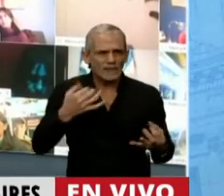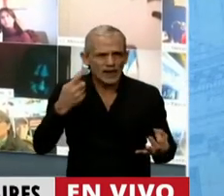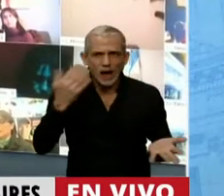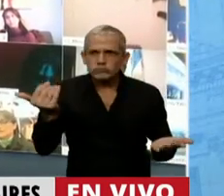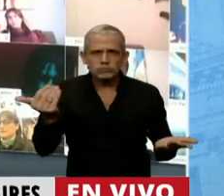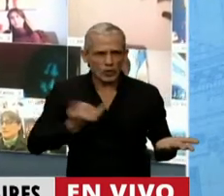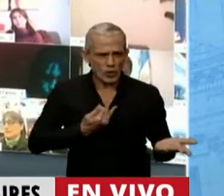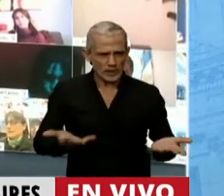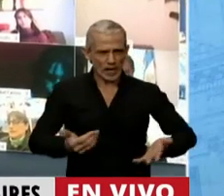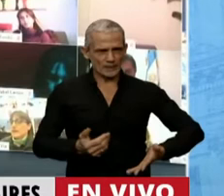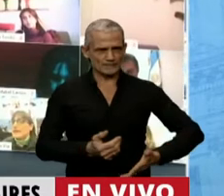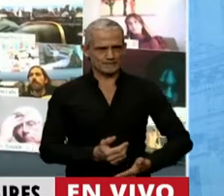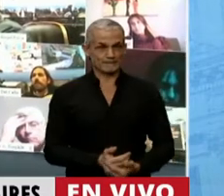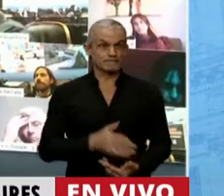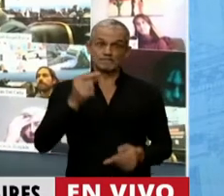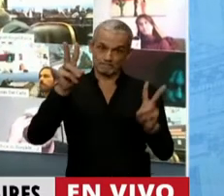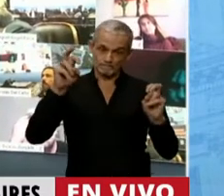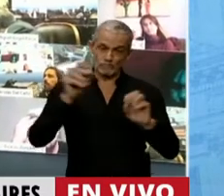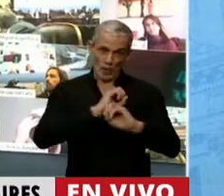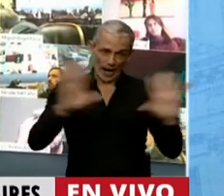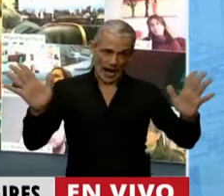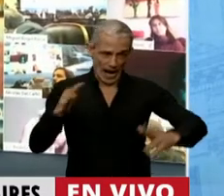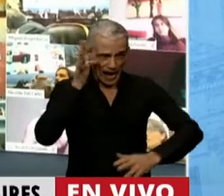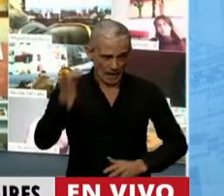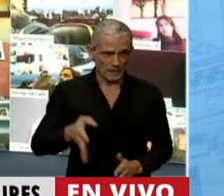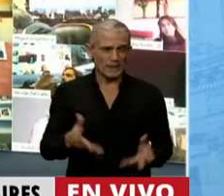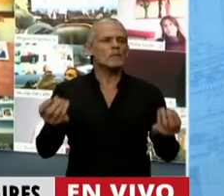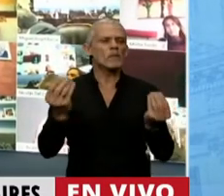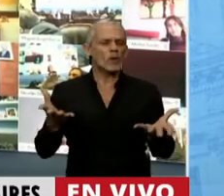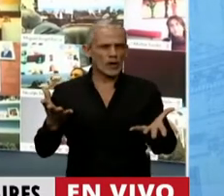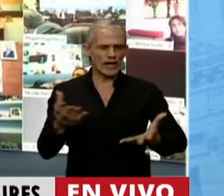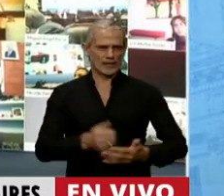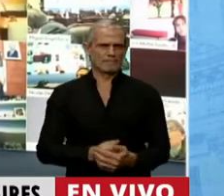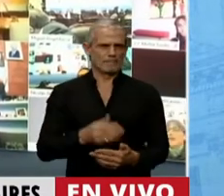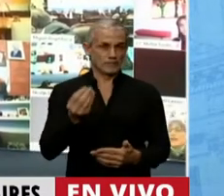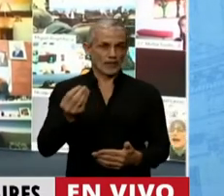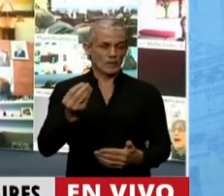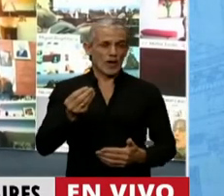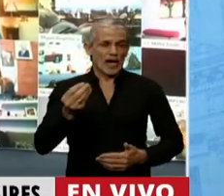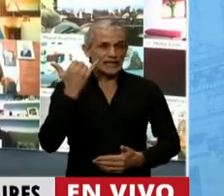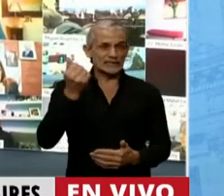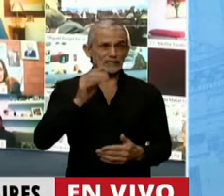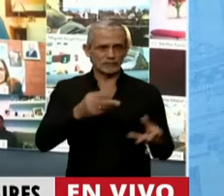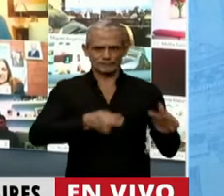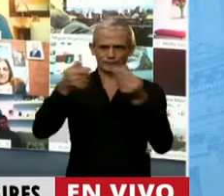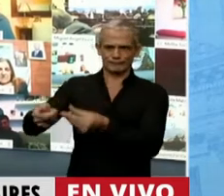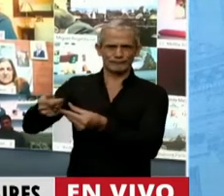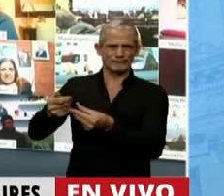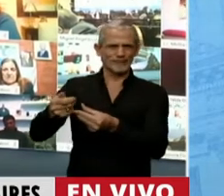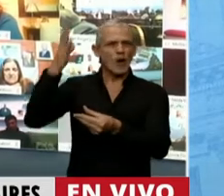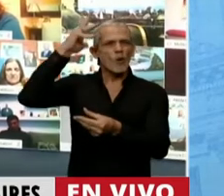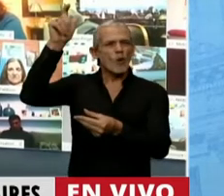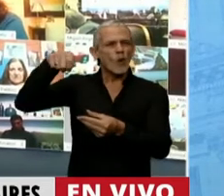Y este tema es muy grave porque aún pasando la causa al fuero federal,